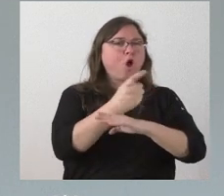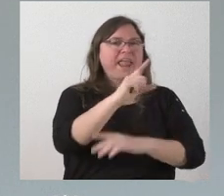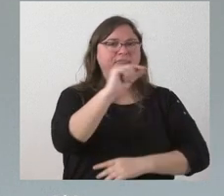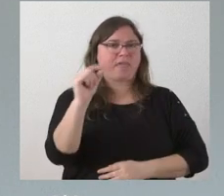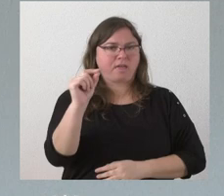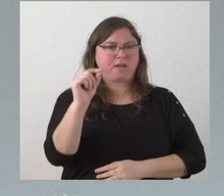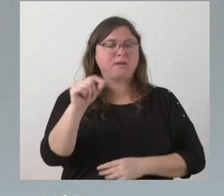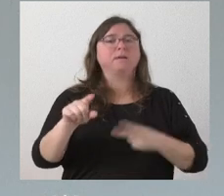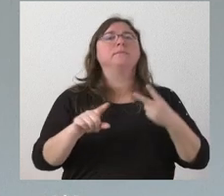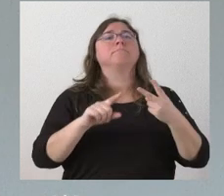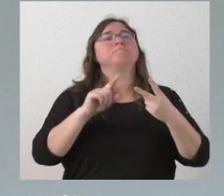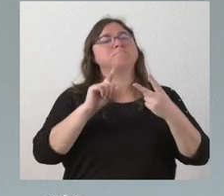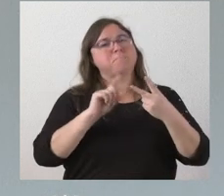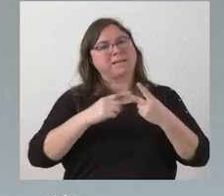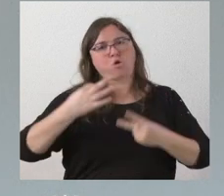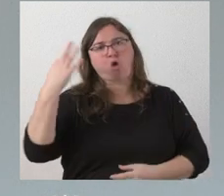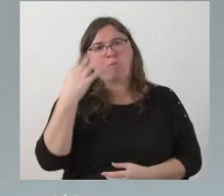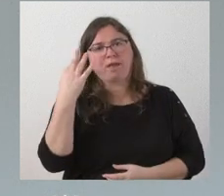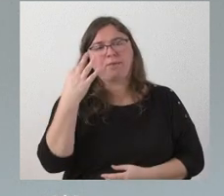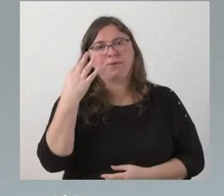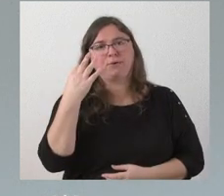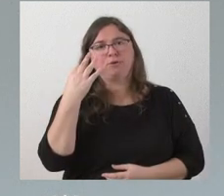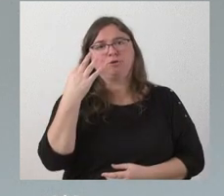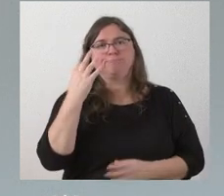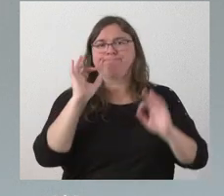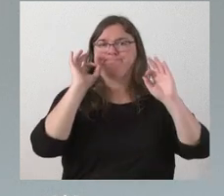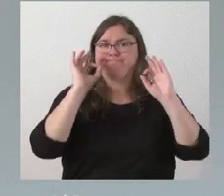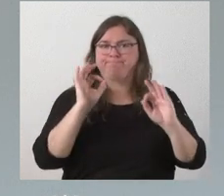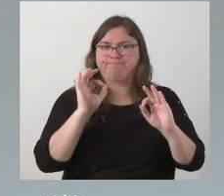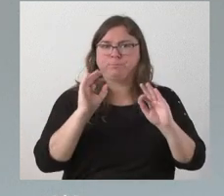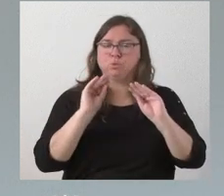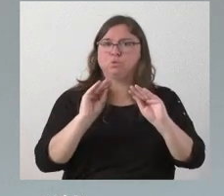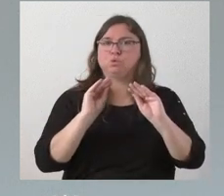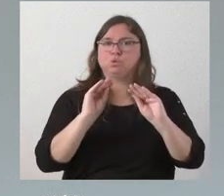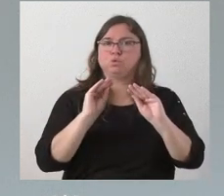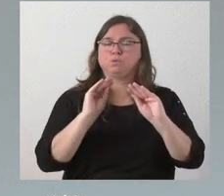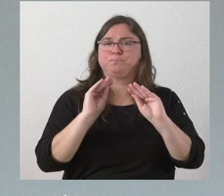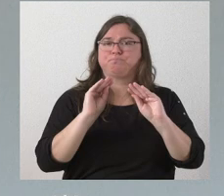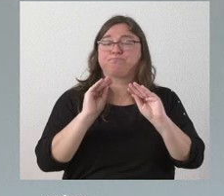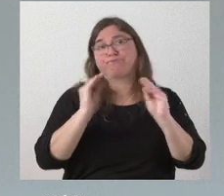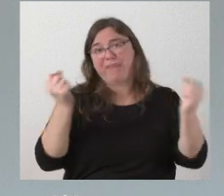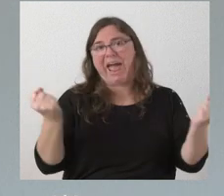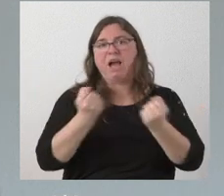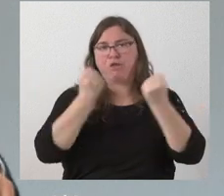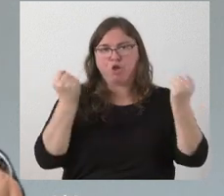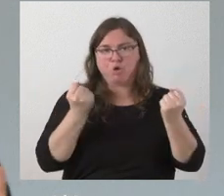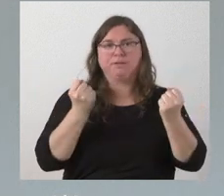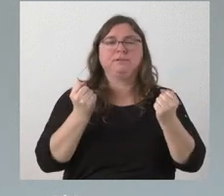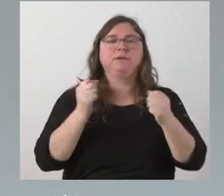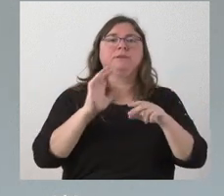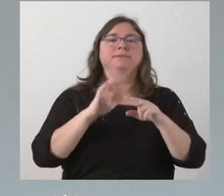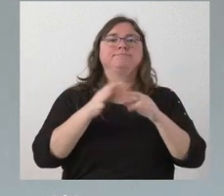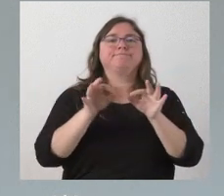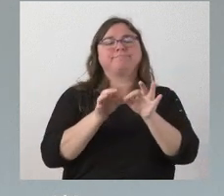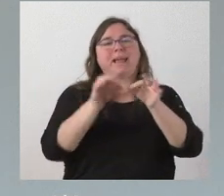más la obligación de llevar a cabo las correspondientes acciones que desde el punto de vista online